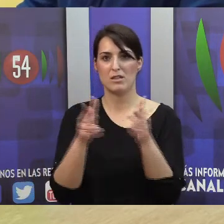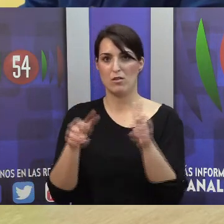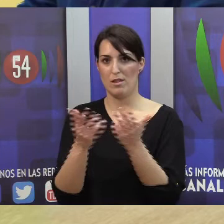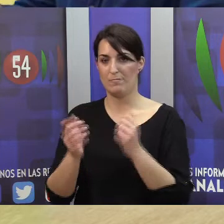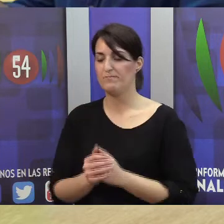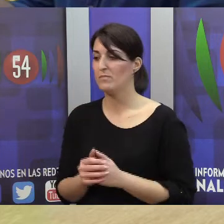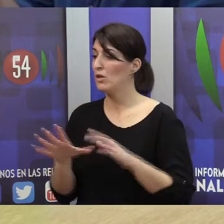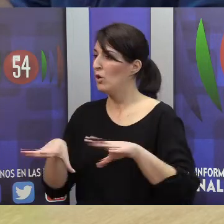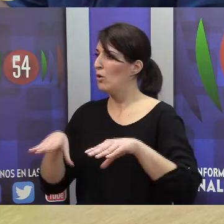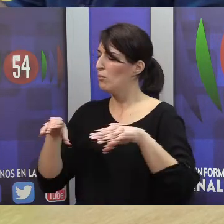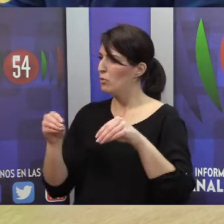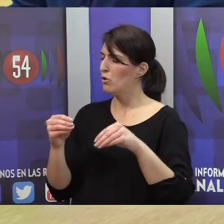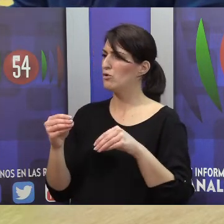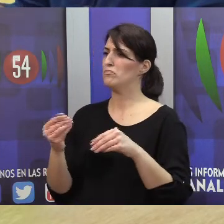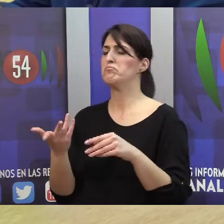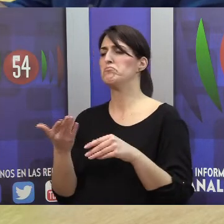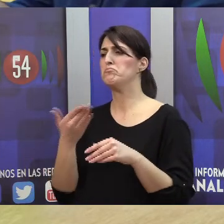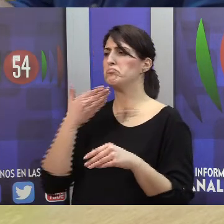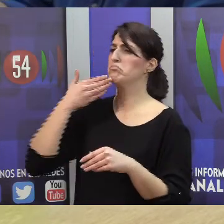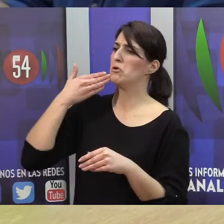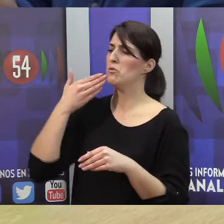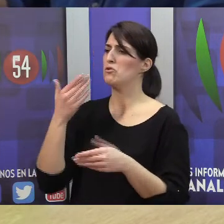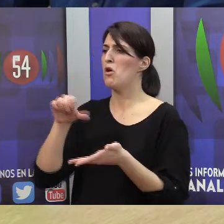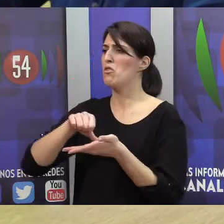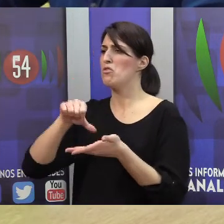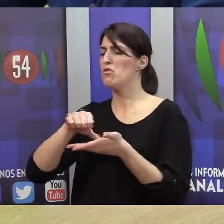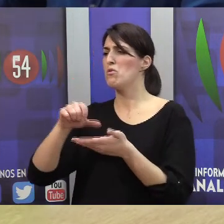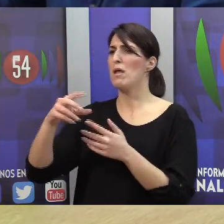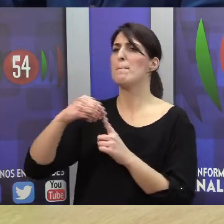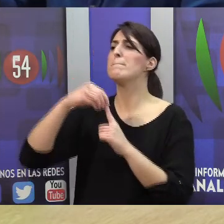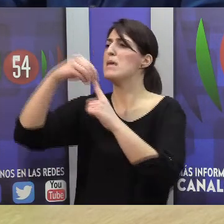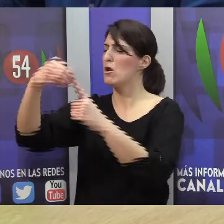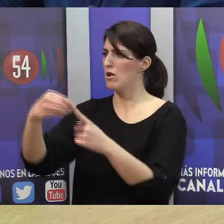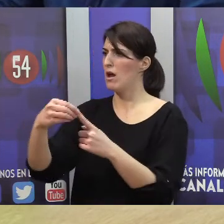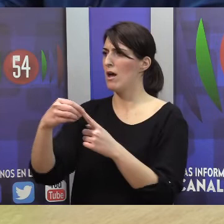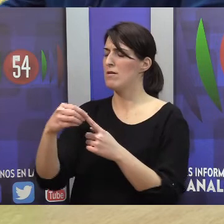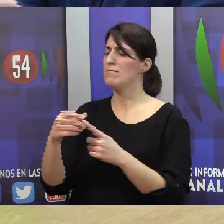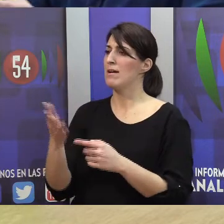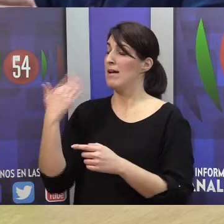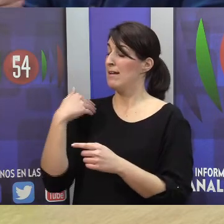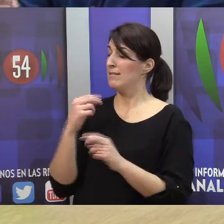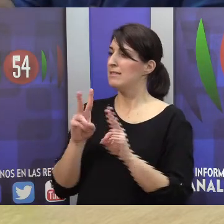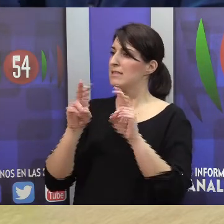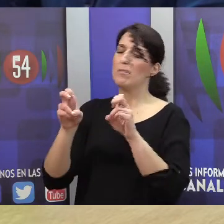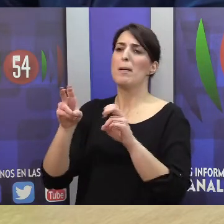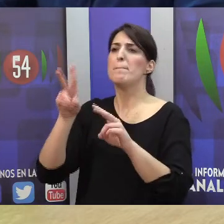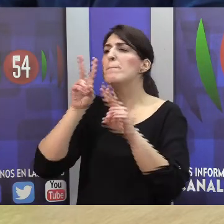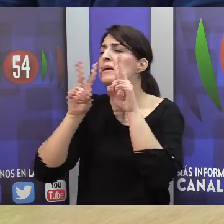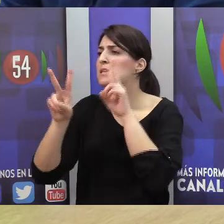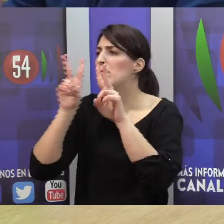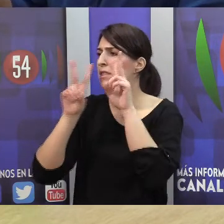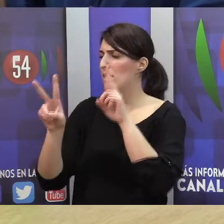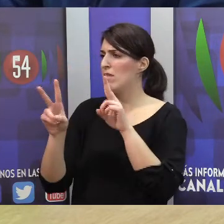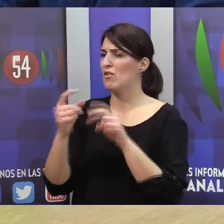ocasiones de ser una ciudad pionera en muchas cosas, hablábamos antes de esa visibilización, de la necesidad de visibilizar, pues al final, los niños